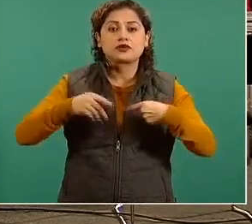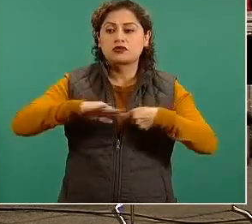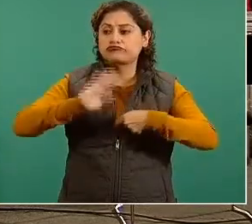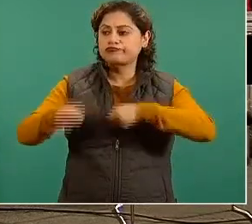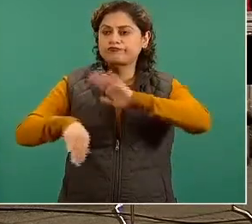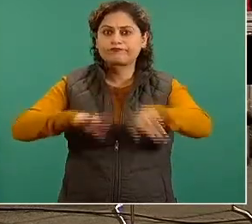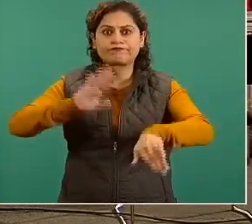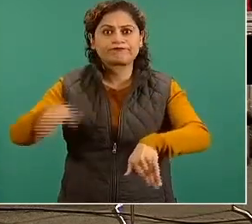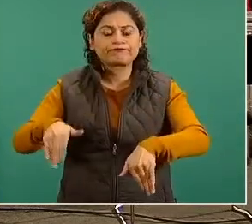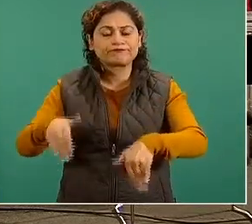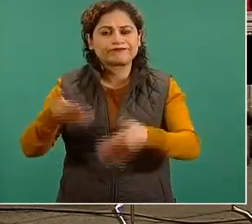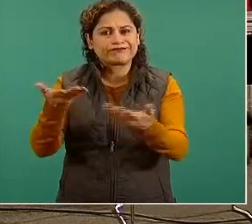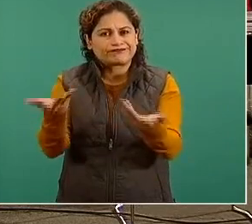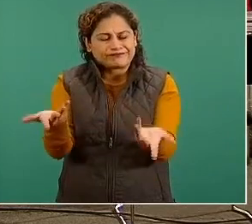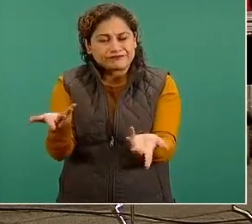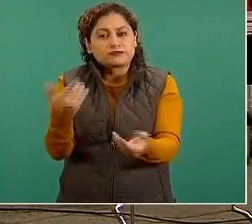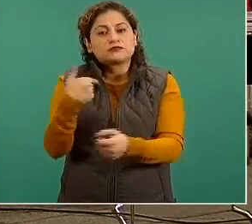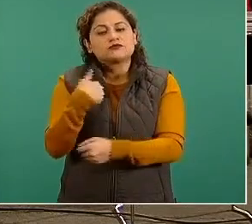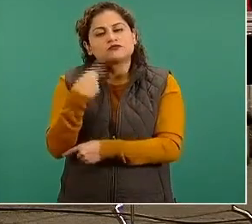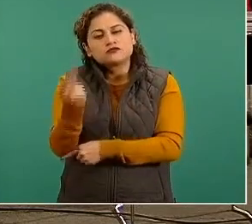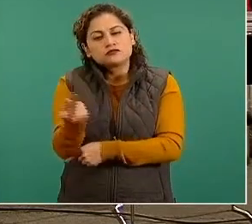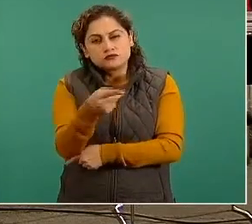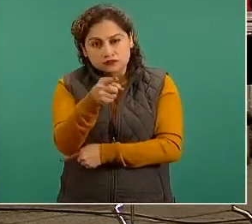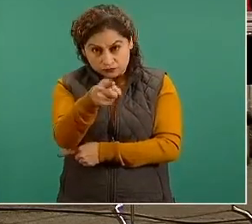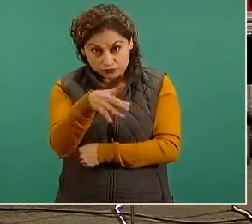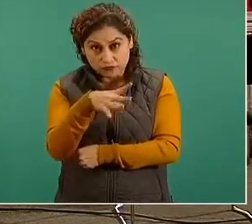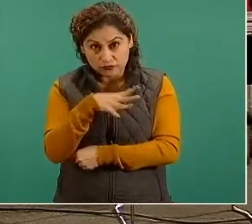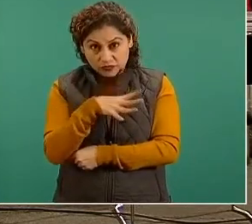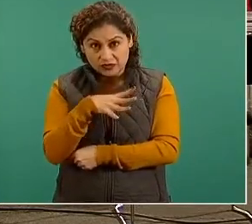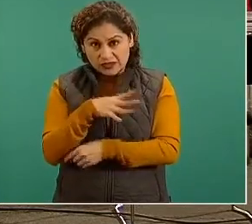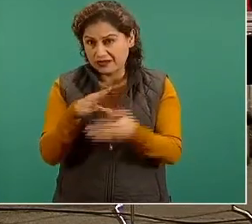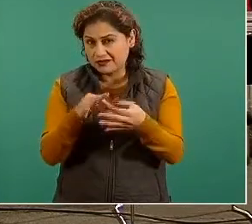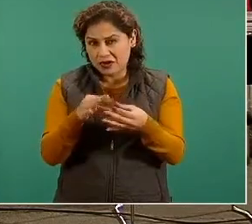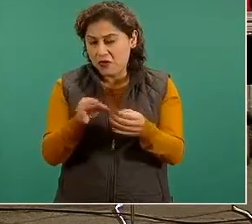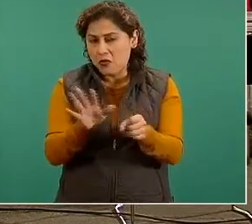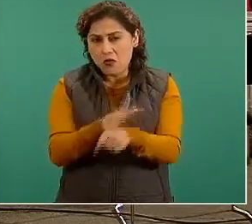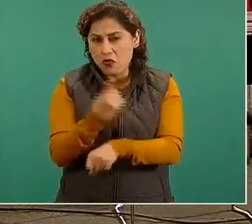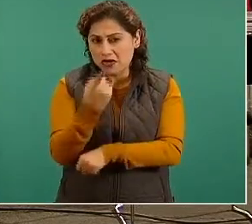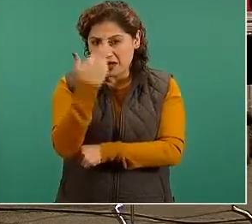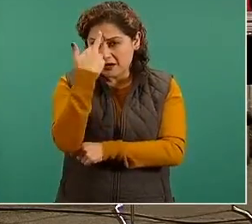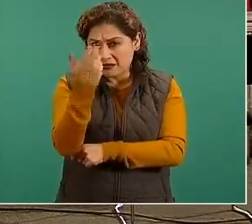¿Ustedes tienen una explicación para esto?